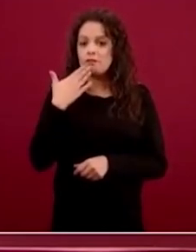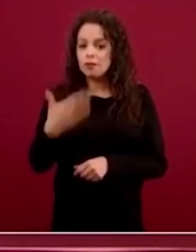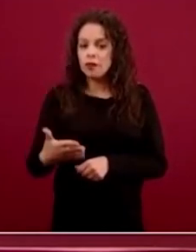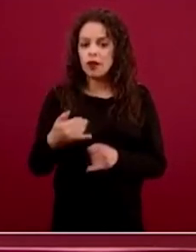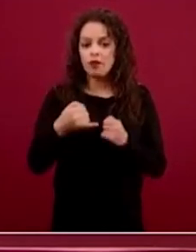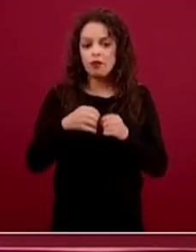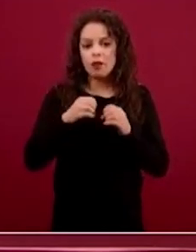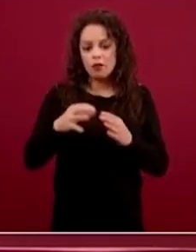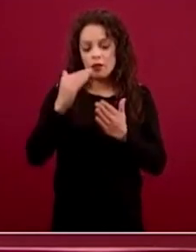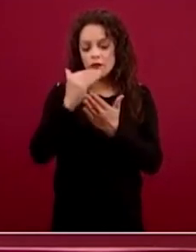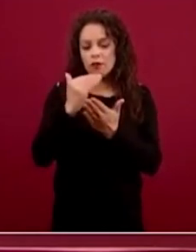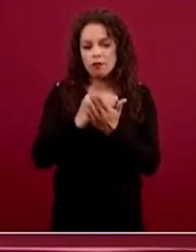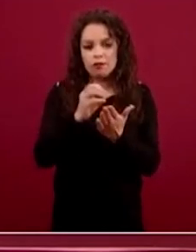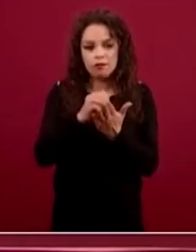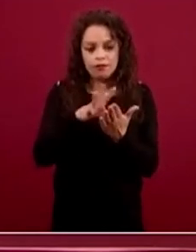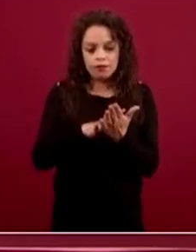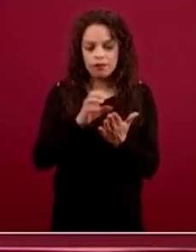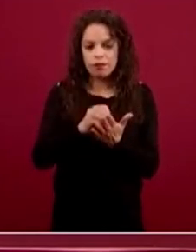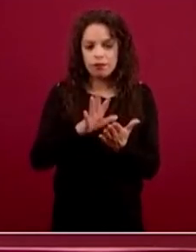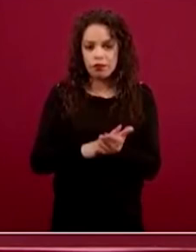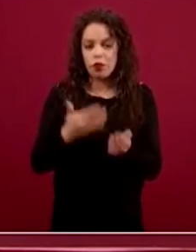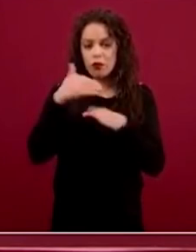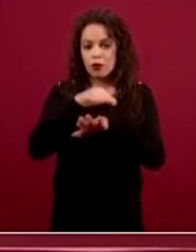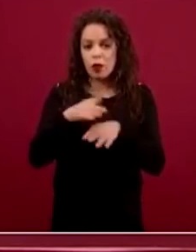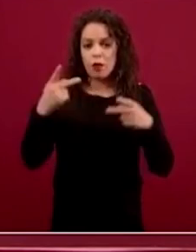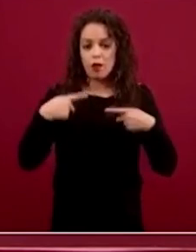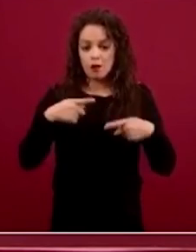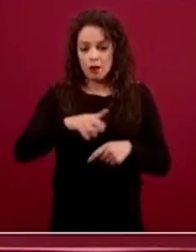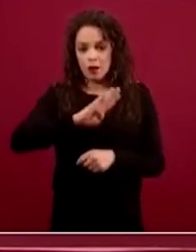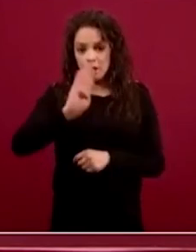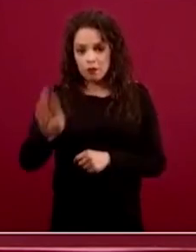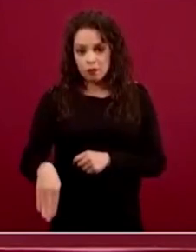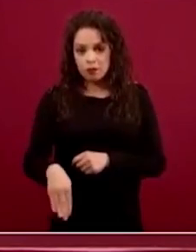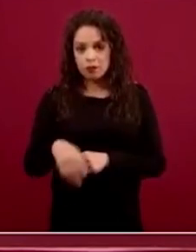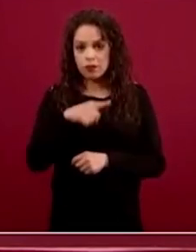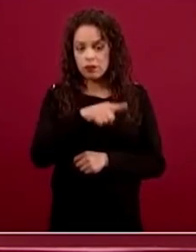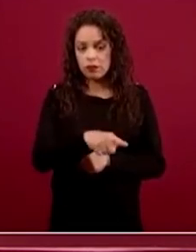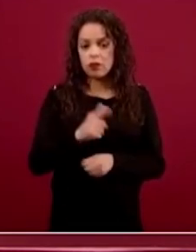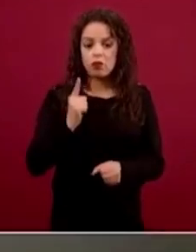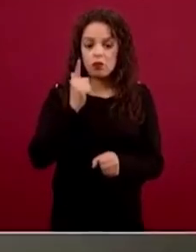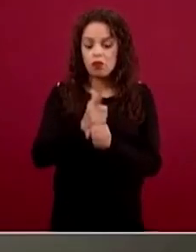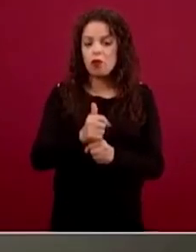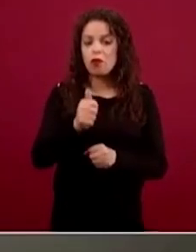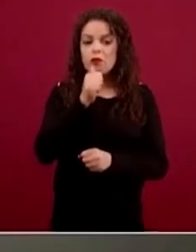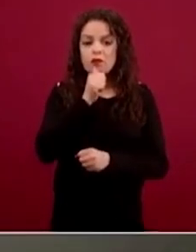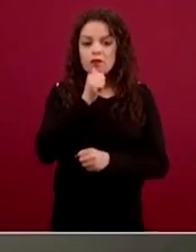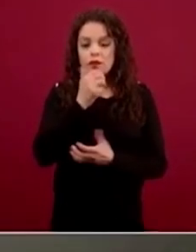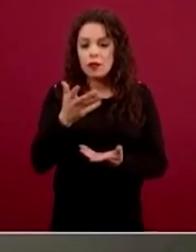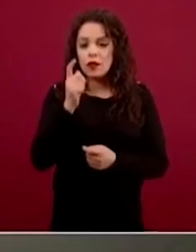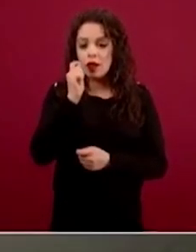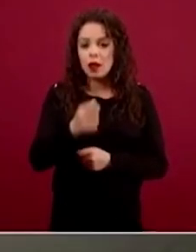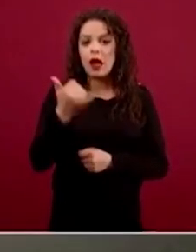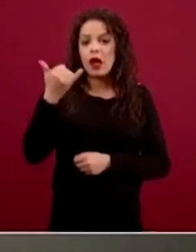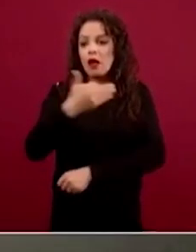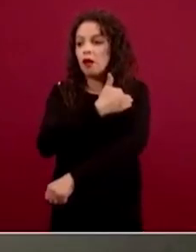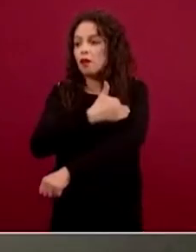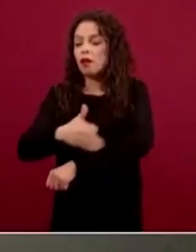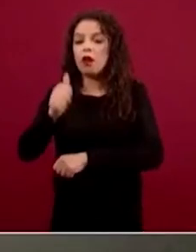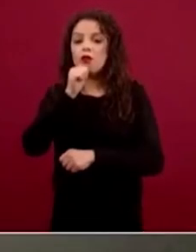personas no identificadas o identificadas, pero no reclamadas, para que nosotros a través